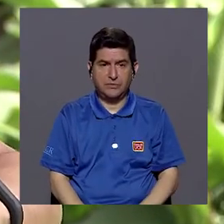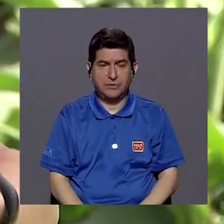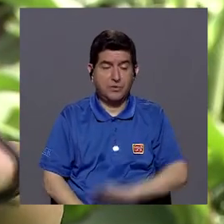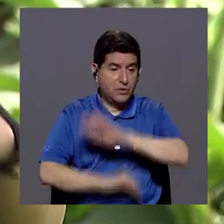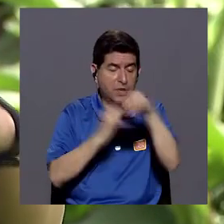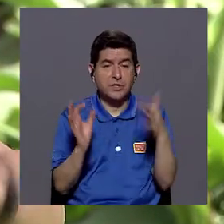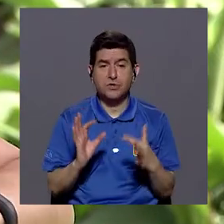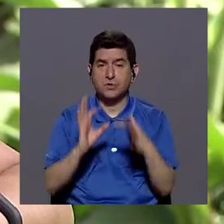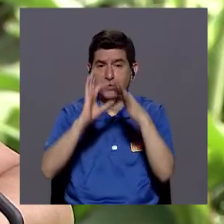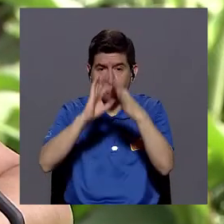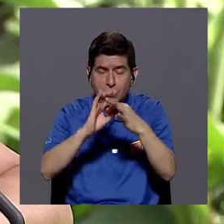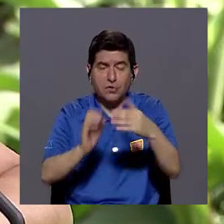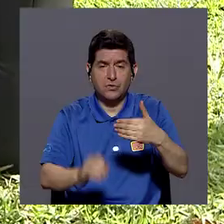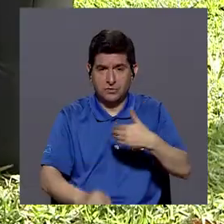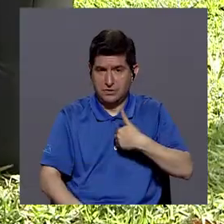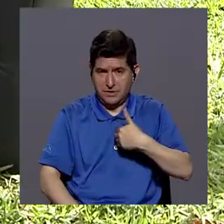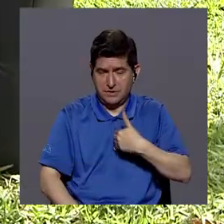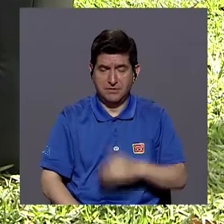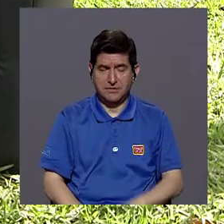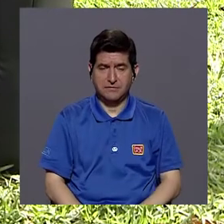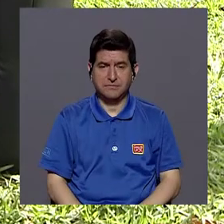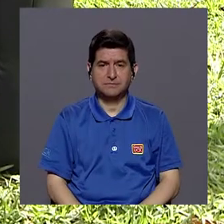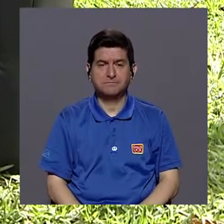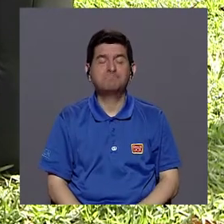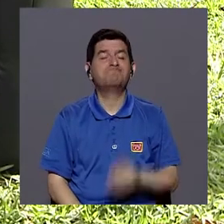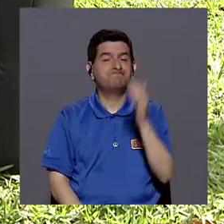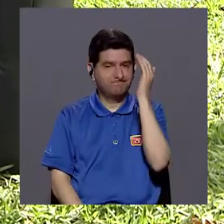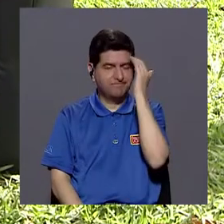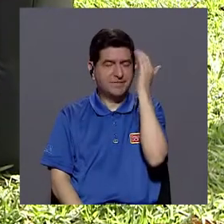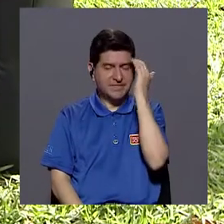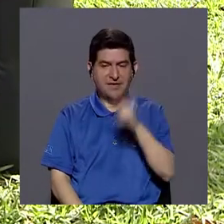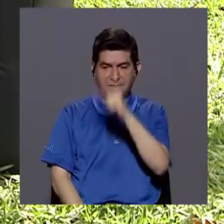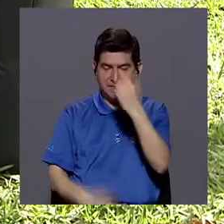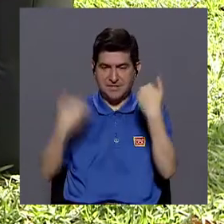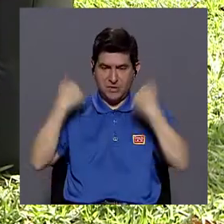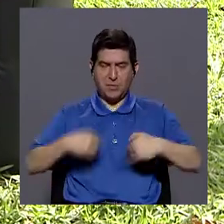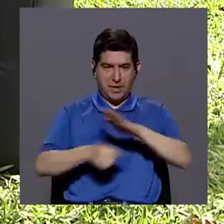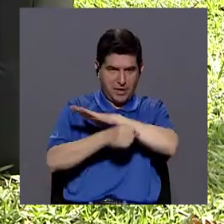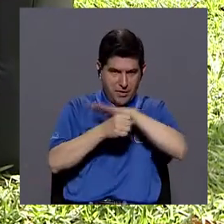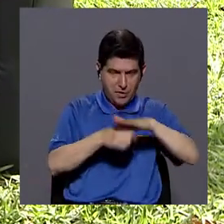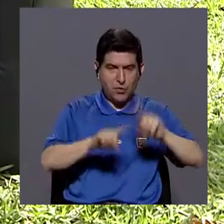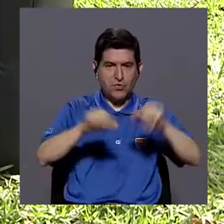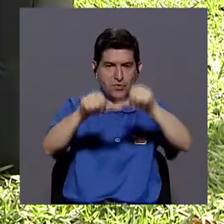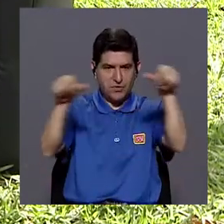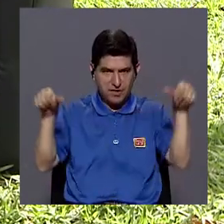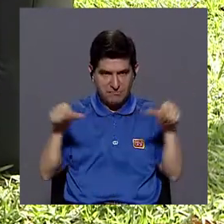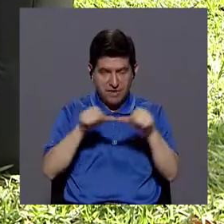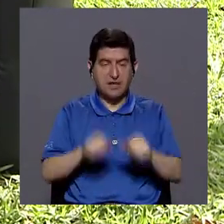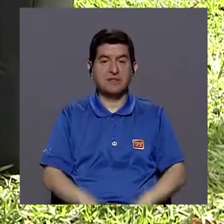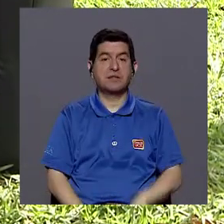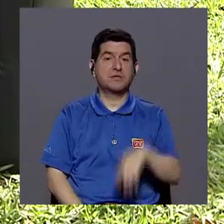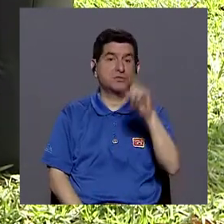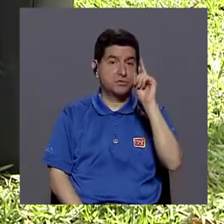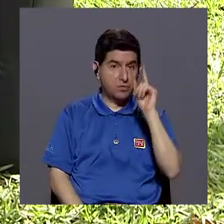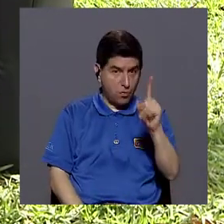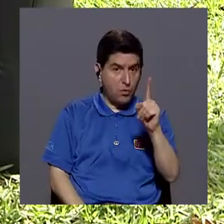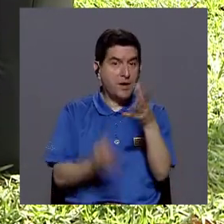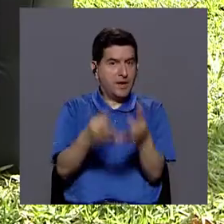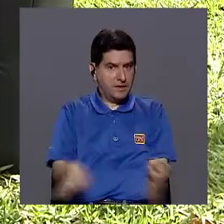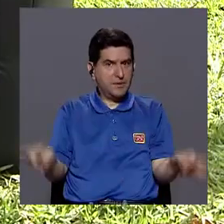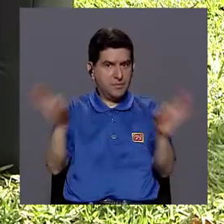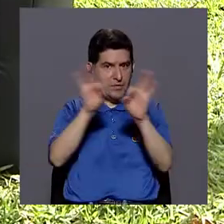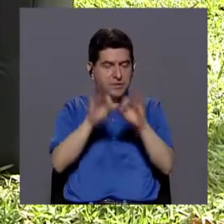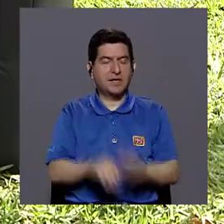En todo lo que tiene que ver con... Bueno, vamos a ver, sabemos que el ser humano es integral, que tiene varias áreas y una de estas áreas que es muy